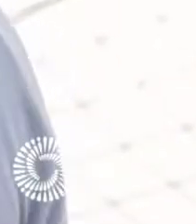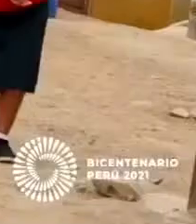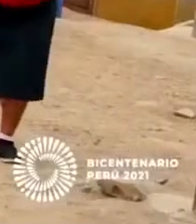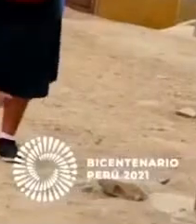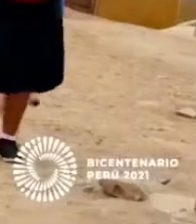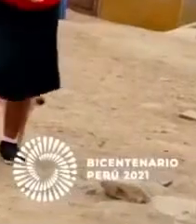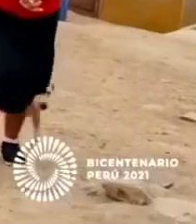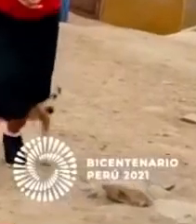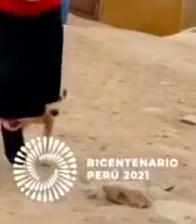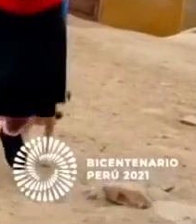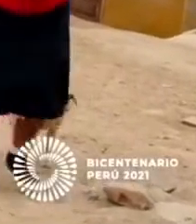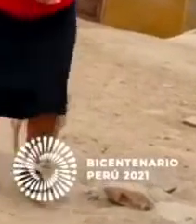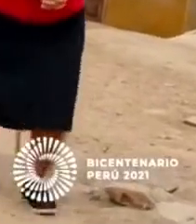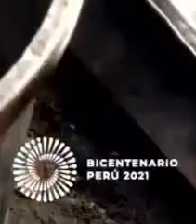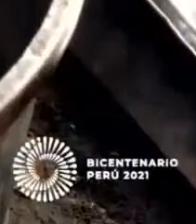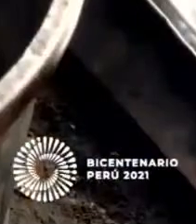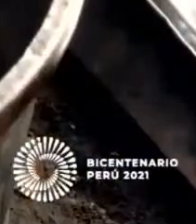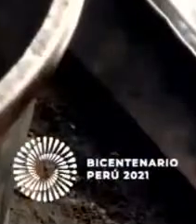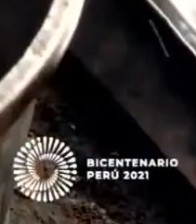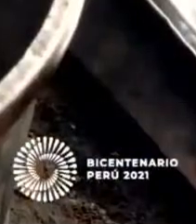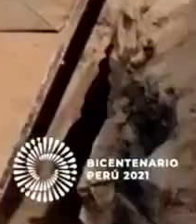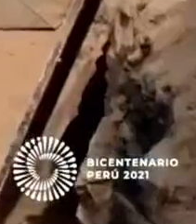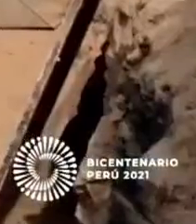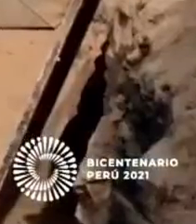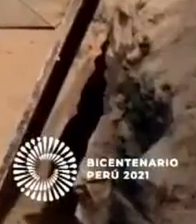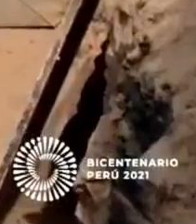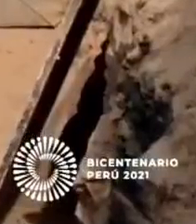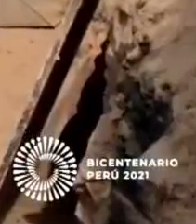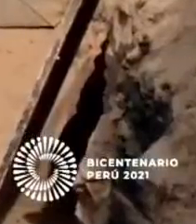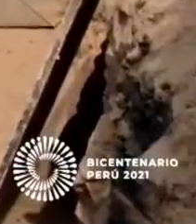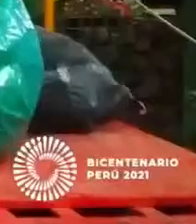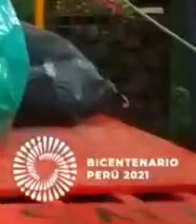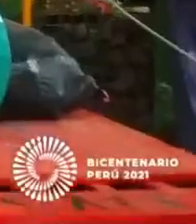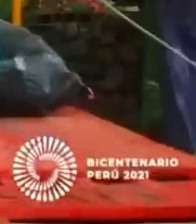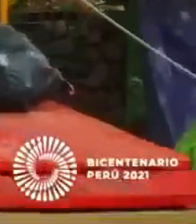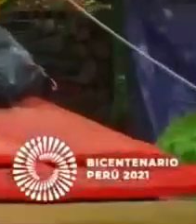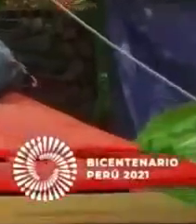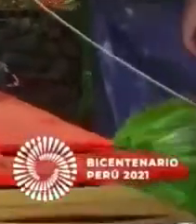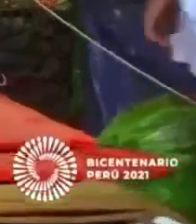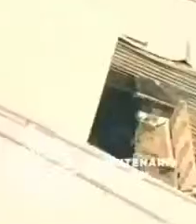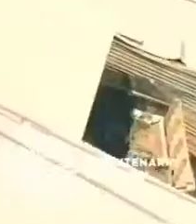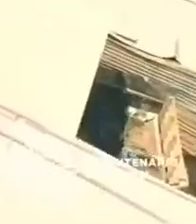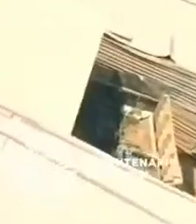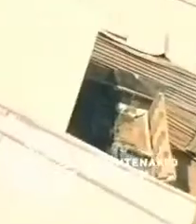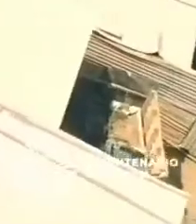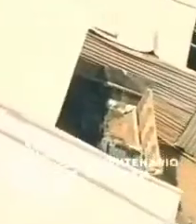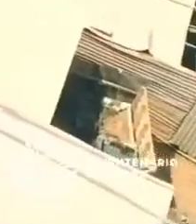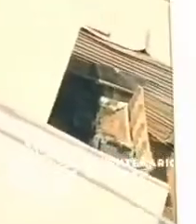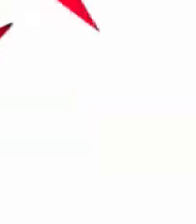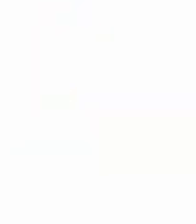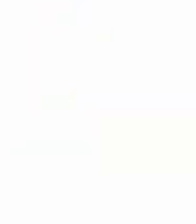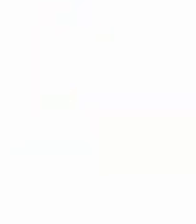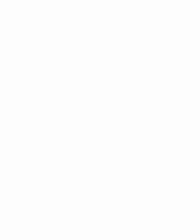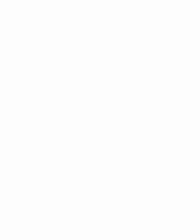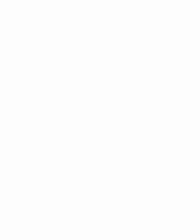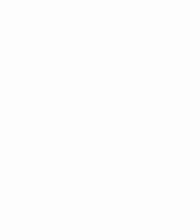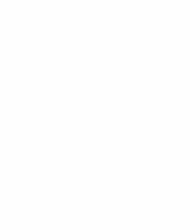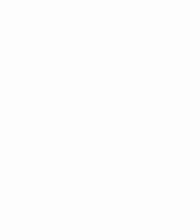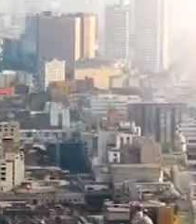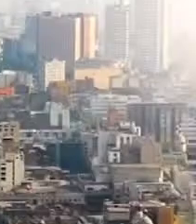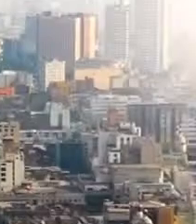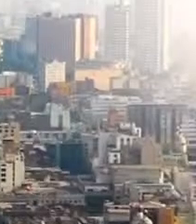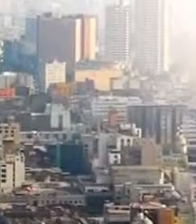comunidad Este sábado A las 4 de la tarde Por TV Perú La señal televisiva Del IRTP